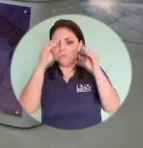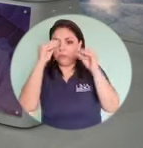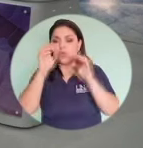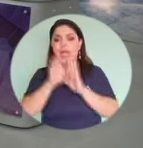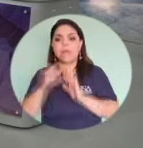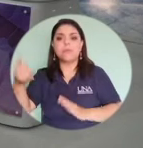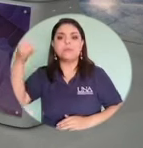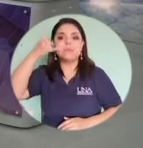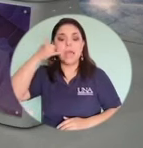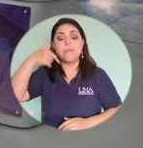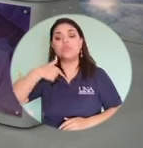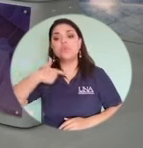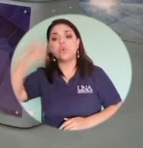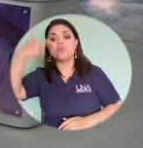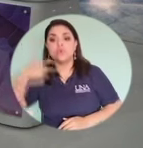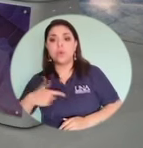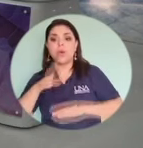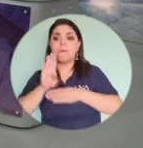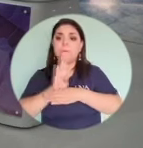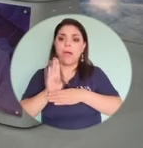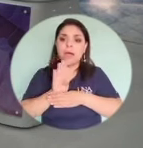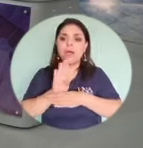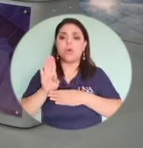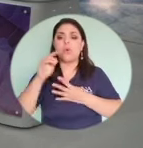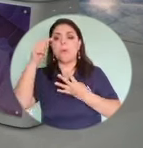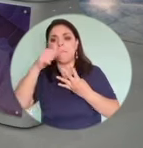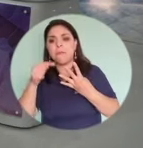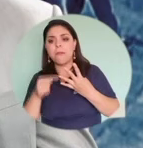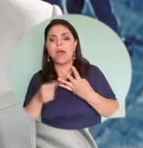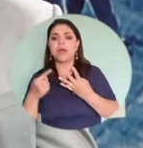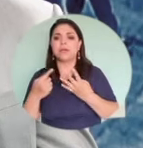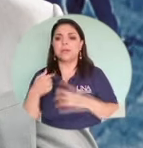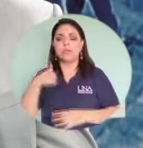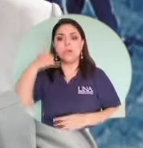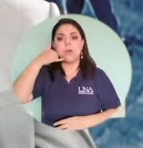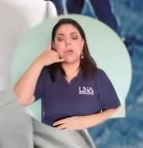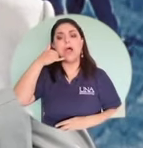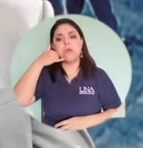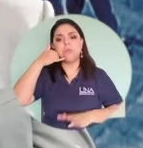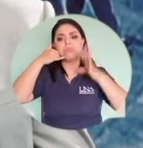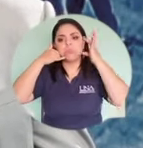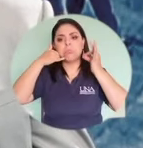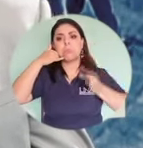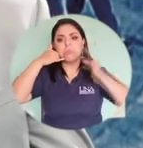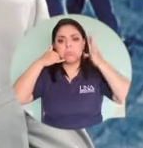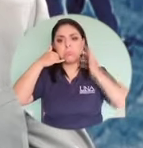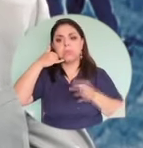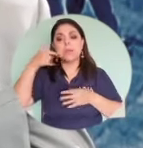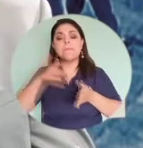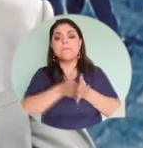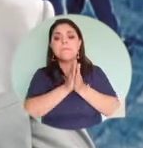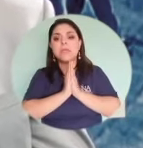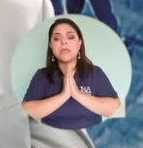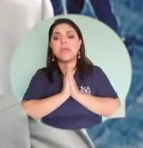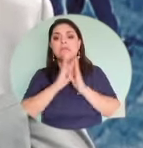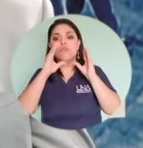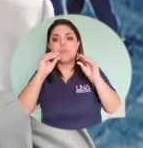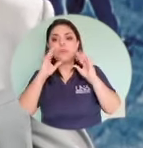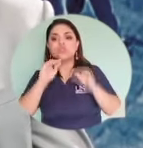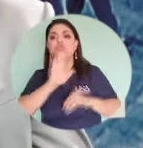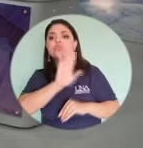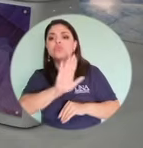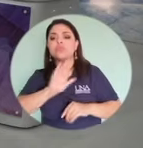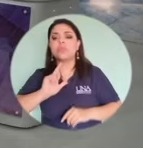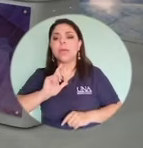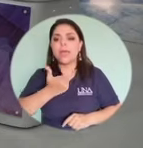están llamando de una entidad financiera, que es lo que ocurre muy comúnmente, y pues le piden información de claves, de tarjetas,